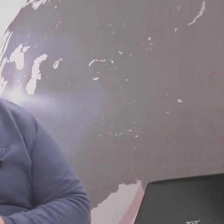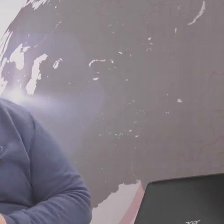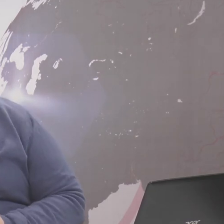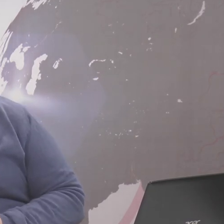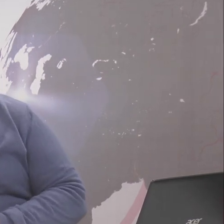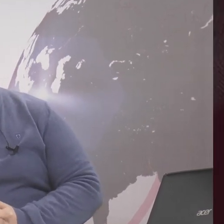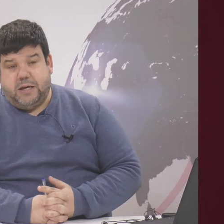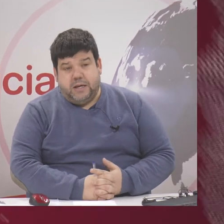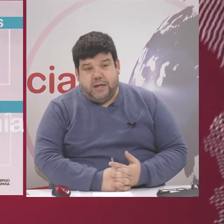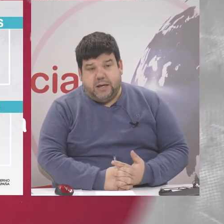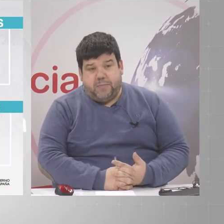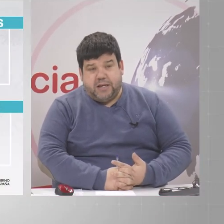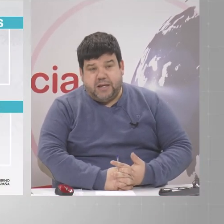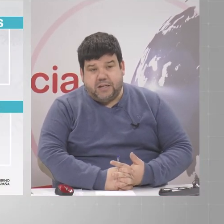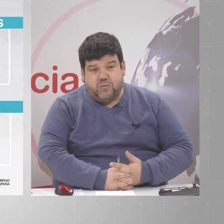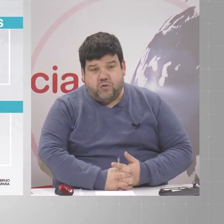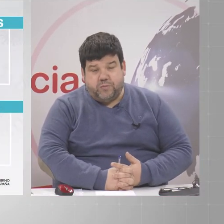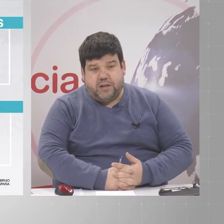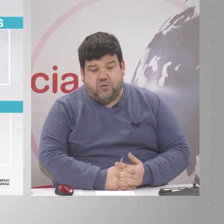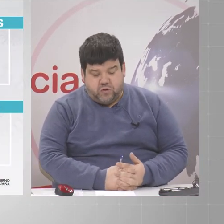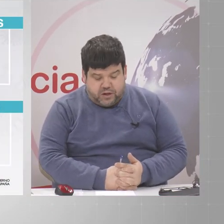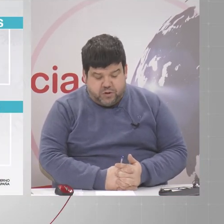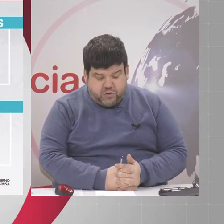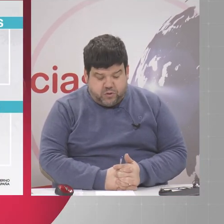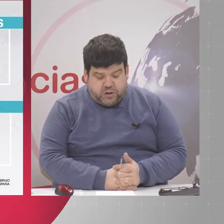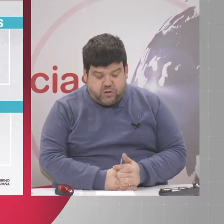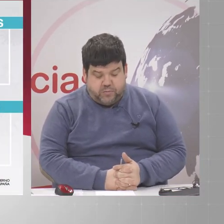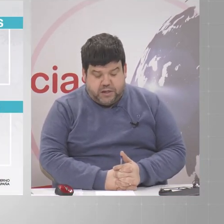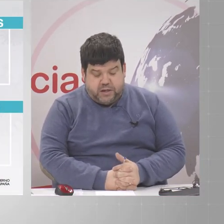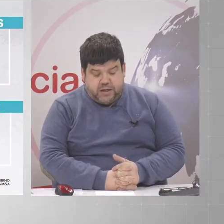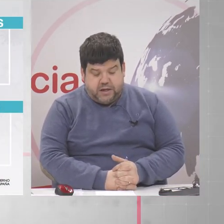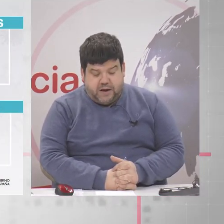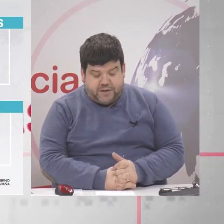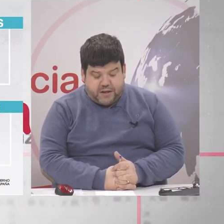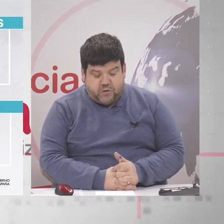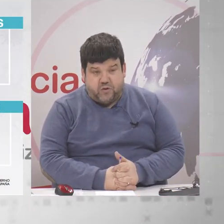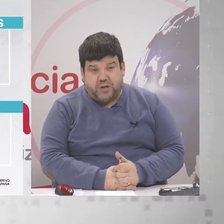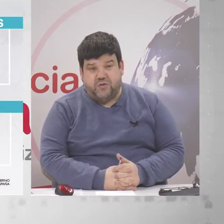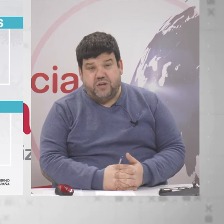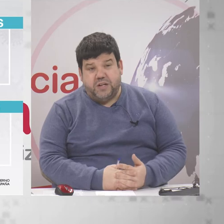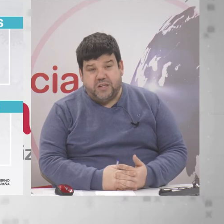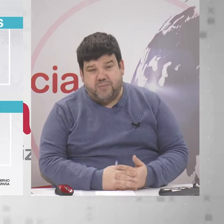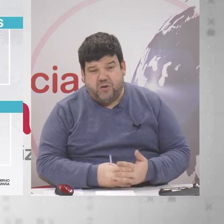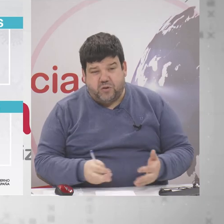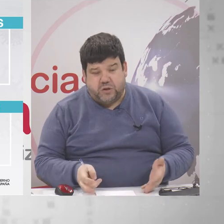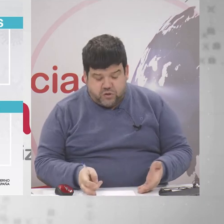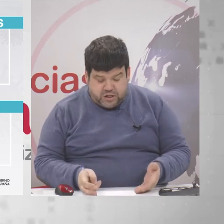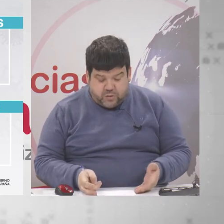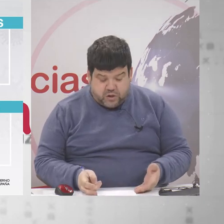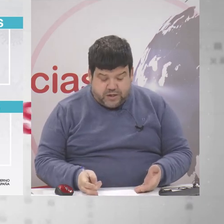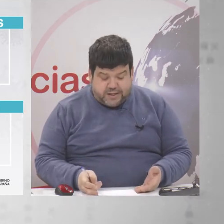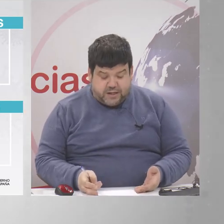pandemia en España seguimos superando los 3 millones 200 mil afectados en concreto 3 millones